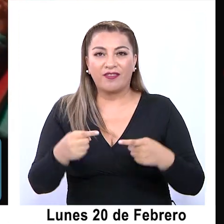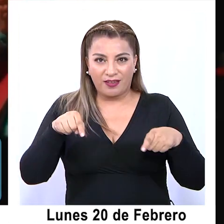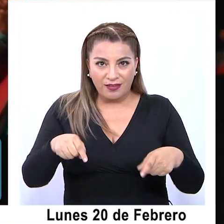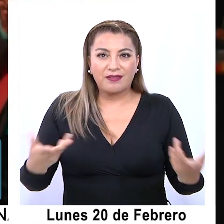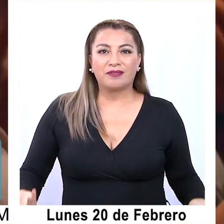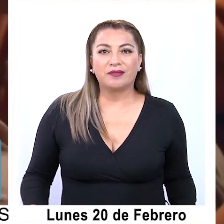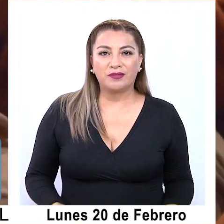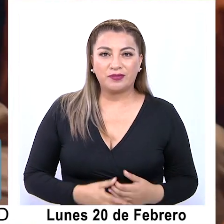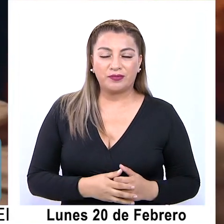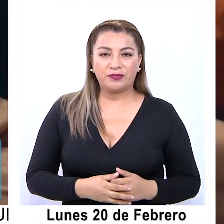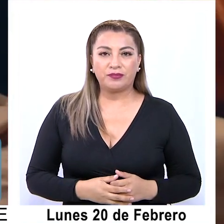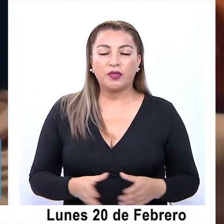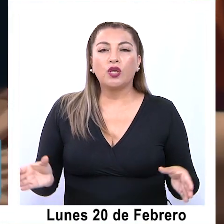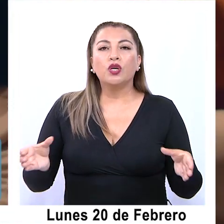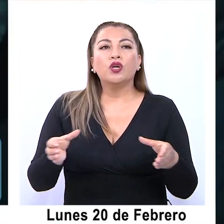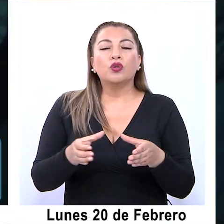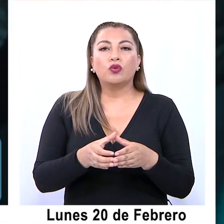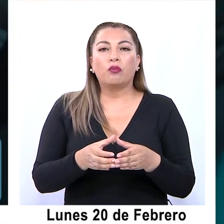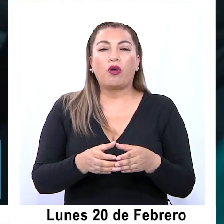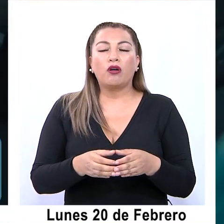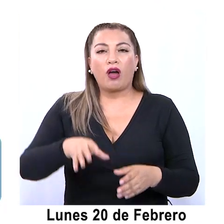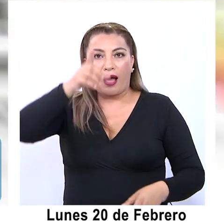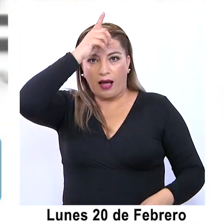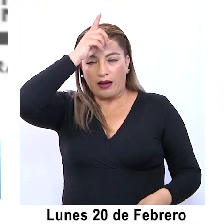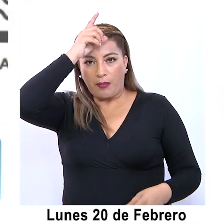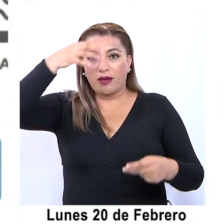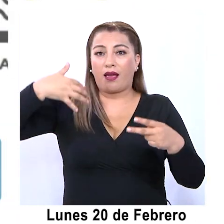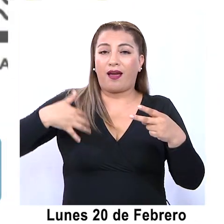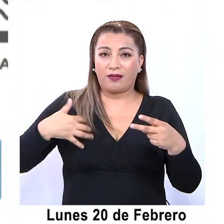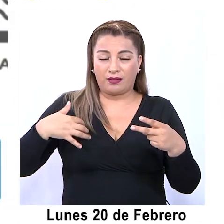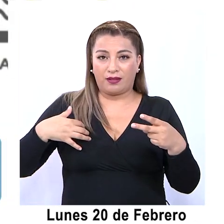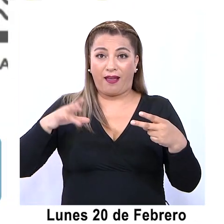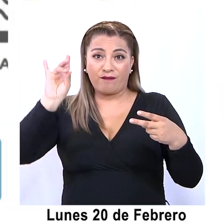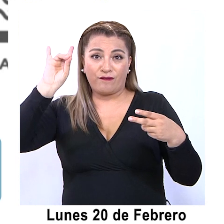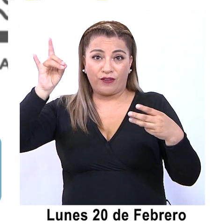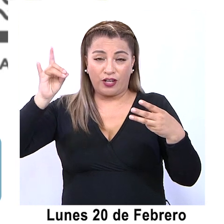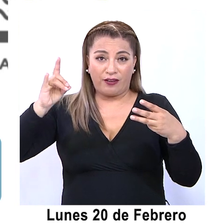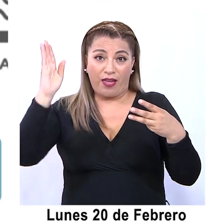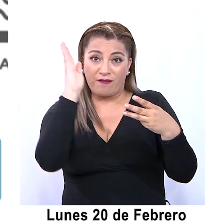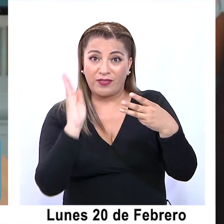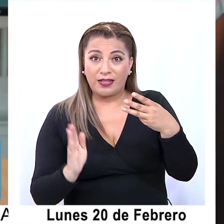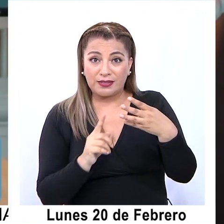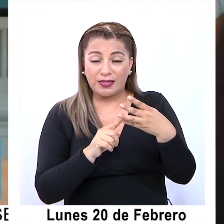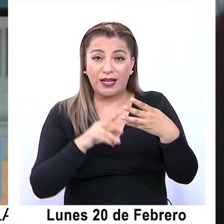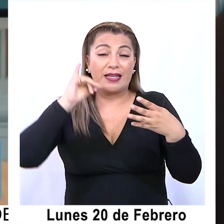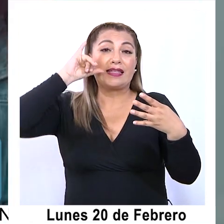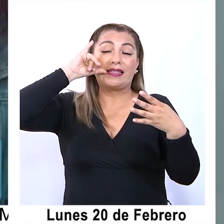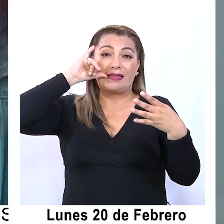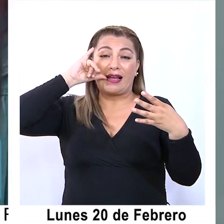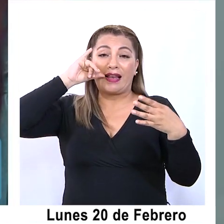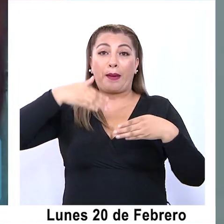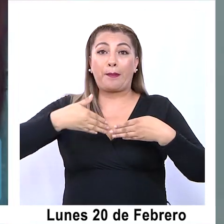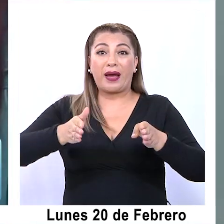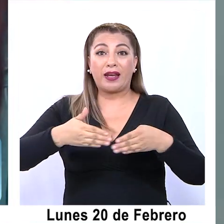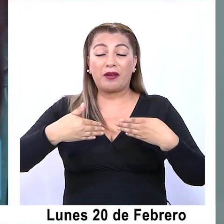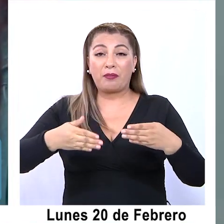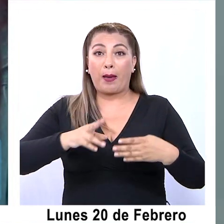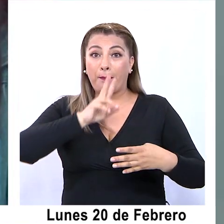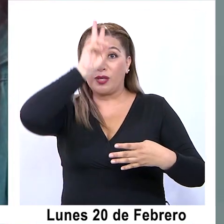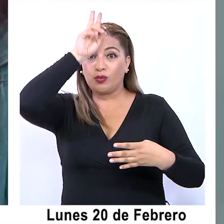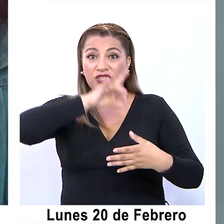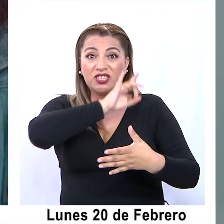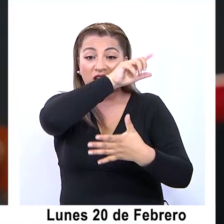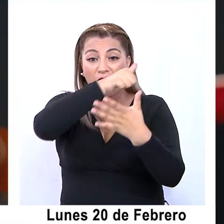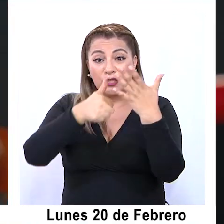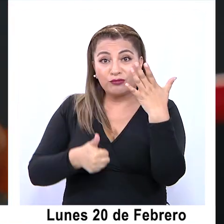versión. Compañías provenientes de Alemania, Argentina, Bolivia, Brasil, Italia, Panamá, Perú y Chile